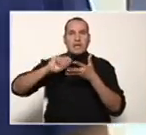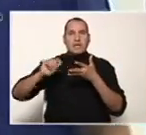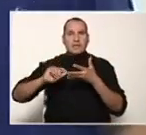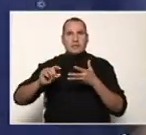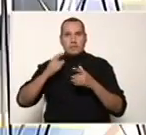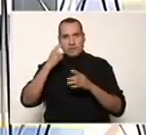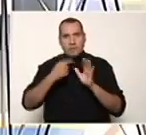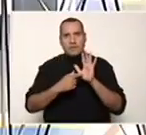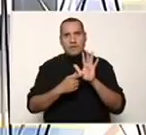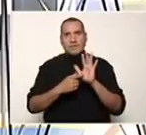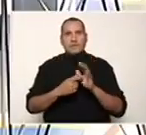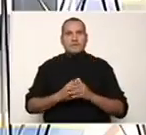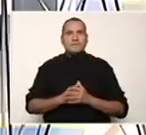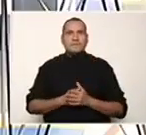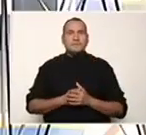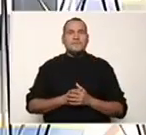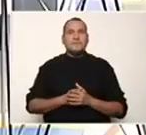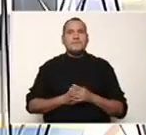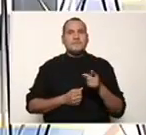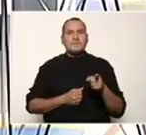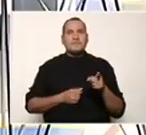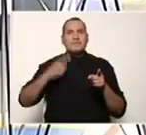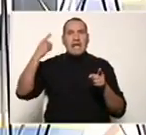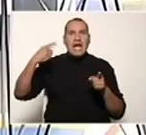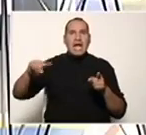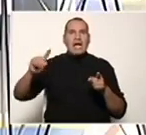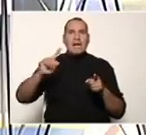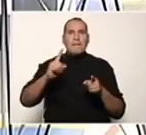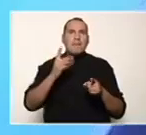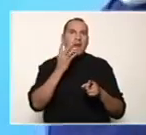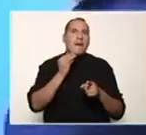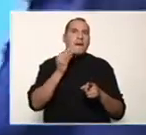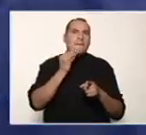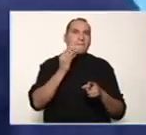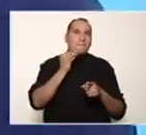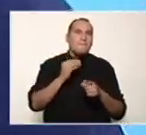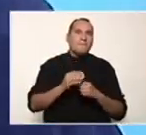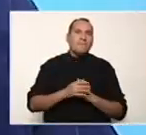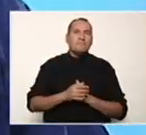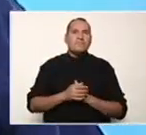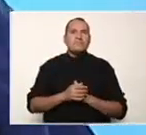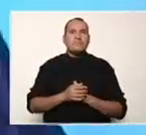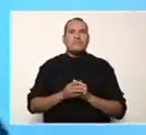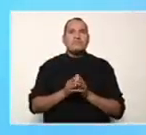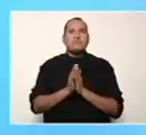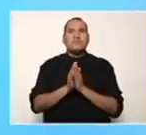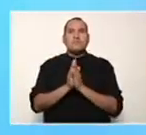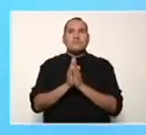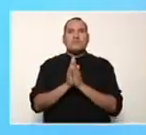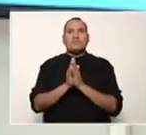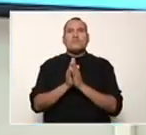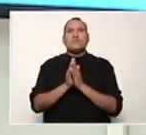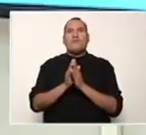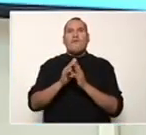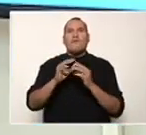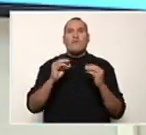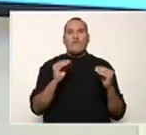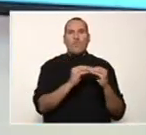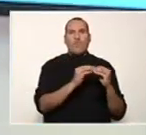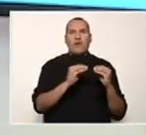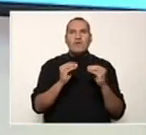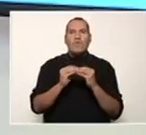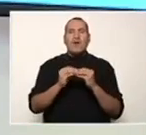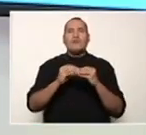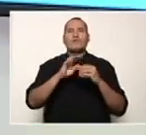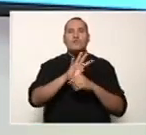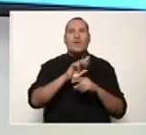Vamos a verlo aquí. Aquí tenemos primer caso de factorización por factor común. 4X